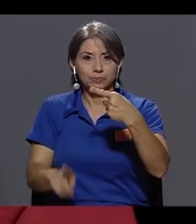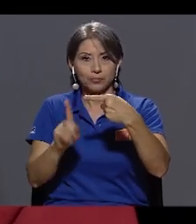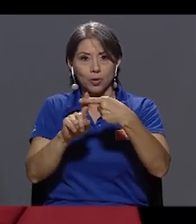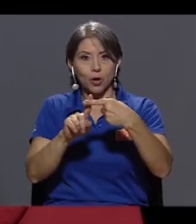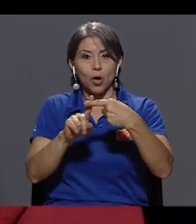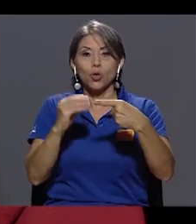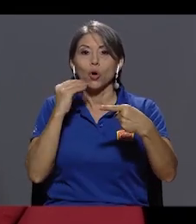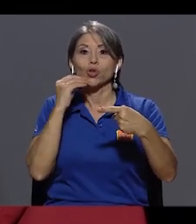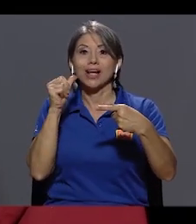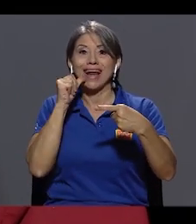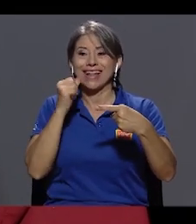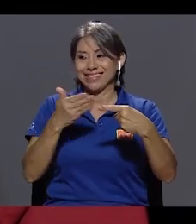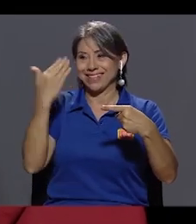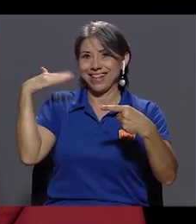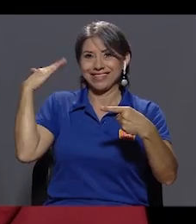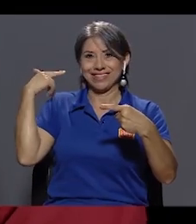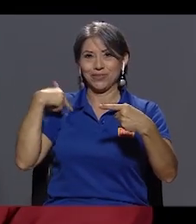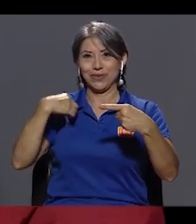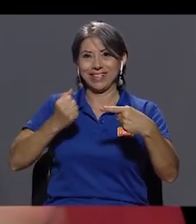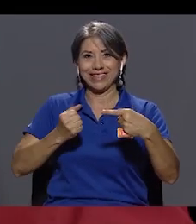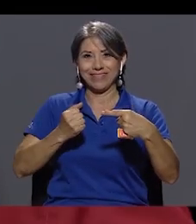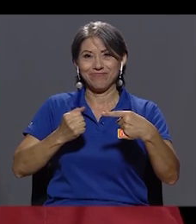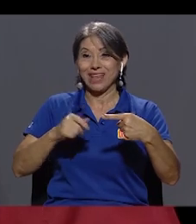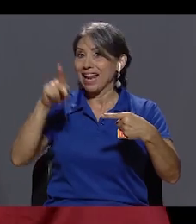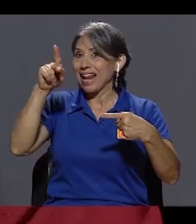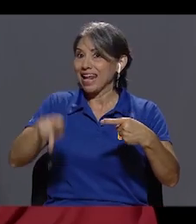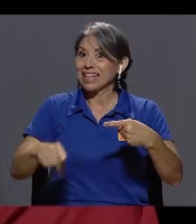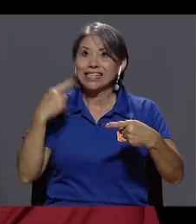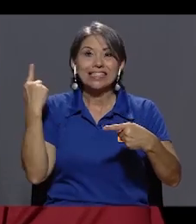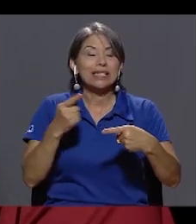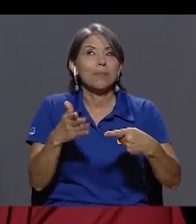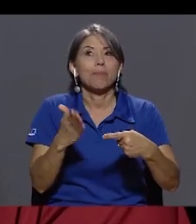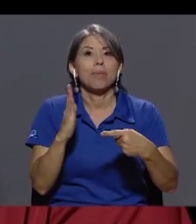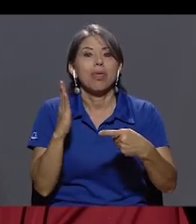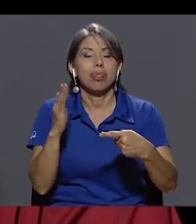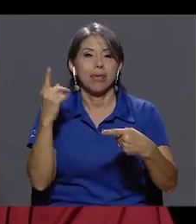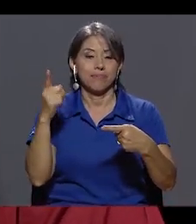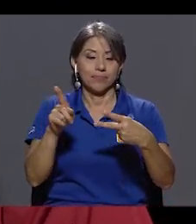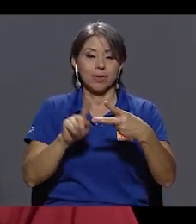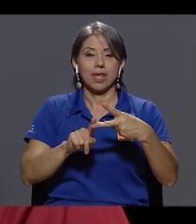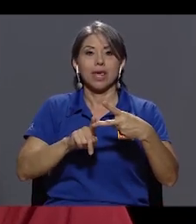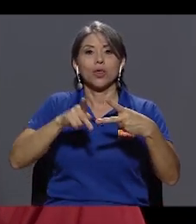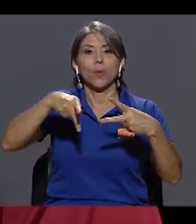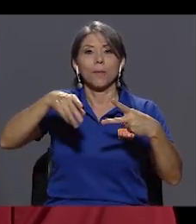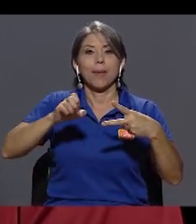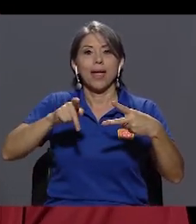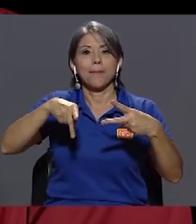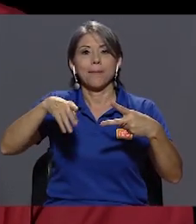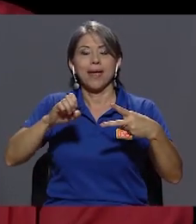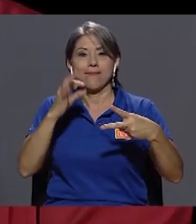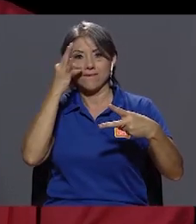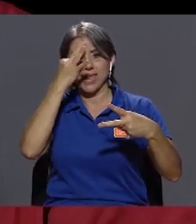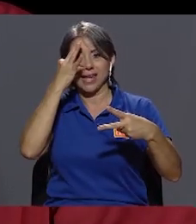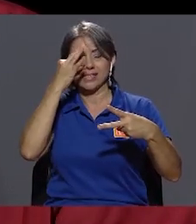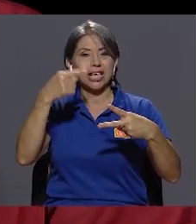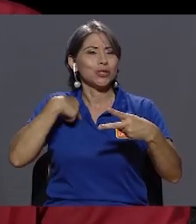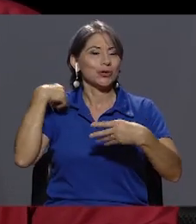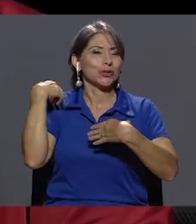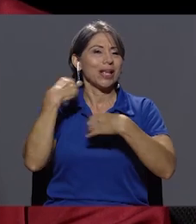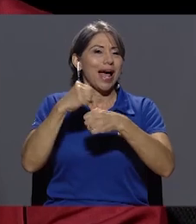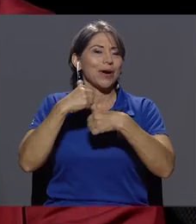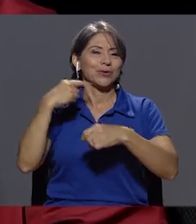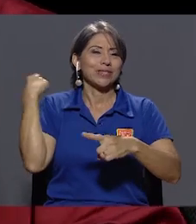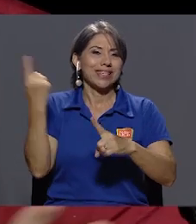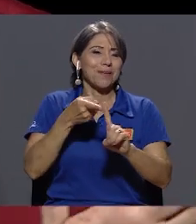De don Oscar Ares, que fue aquí anteriormente. Sí. Que si la gente no me lo perdona ni en los shows. Y don Pepe Figueres, que lo hago desde que estaba en el